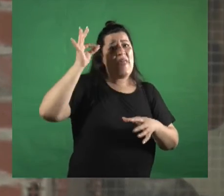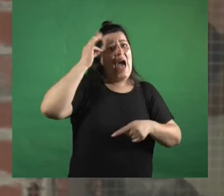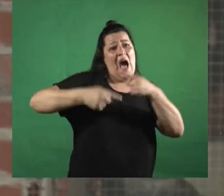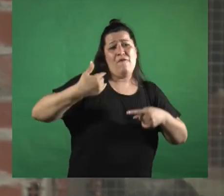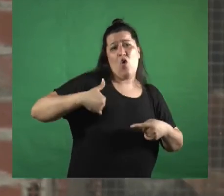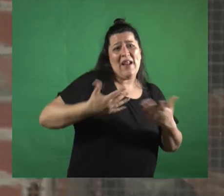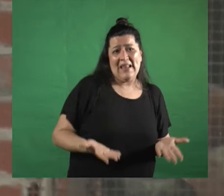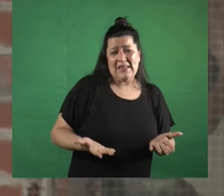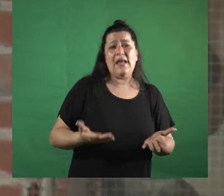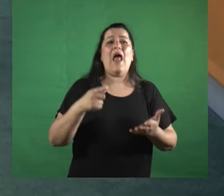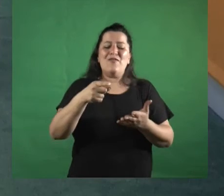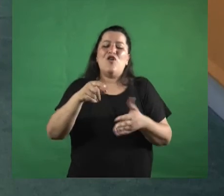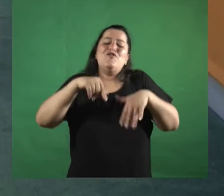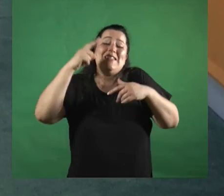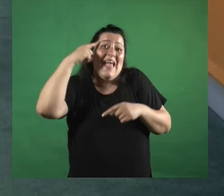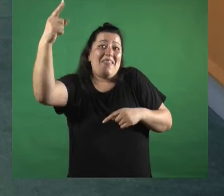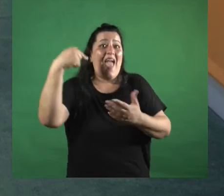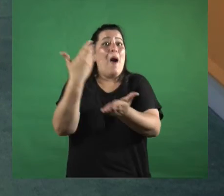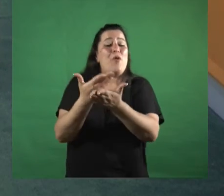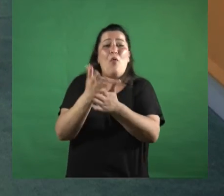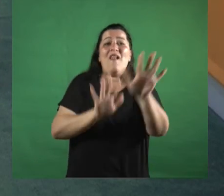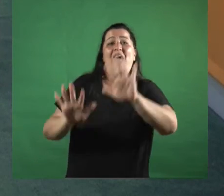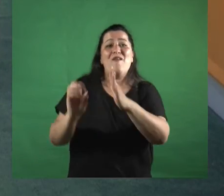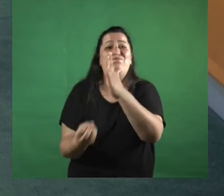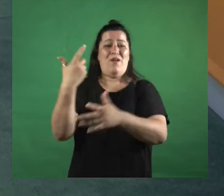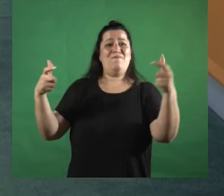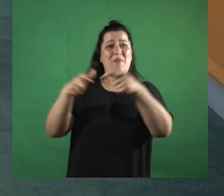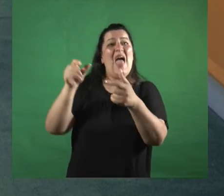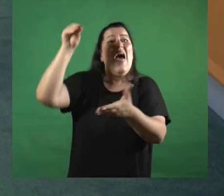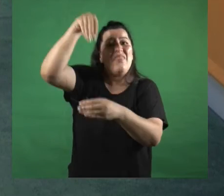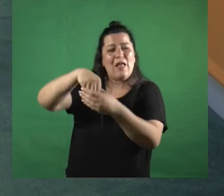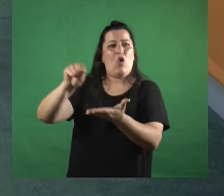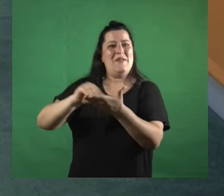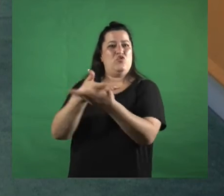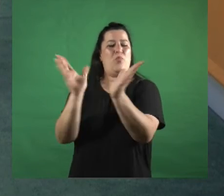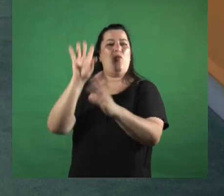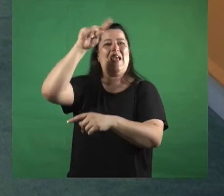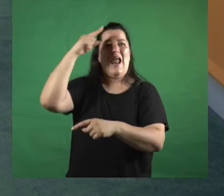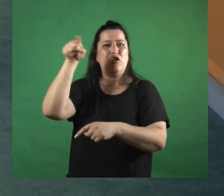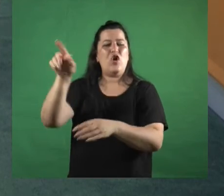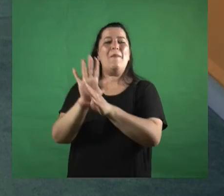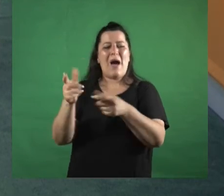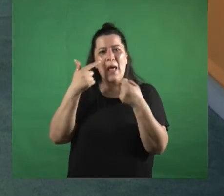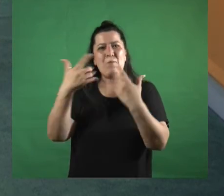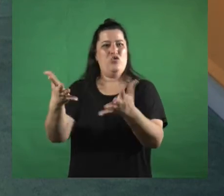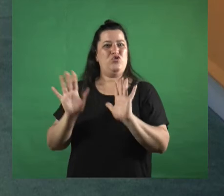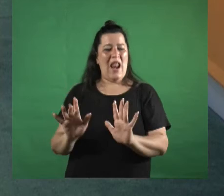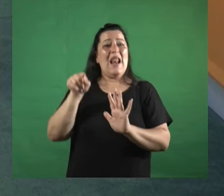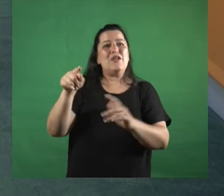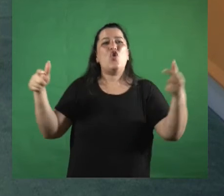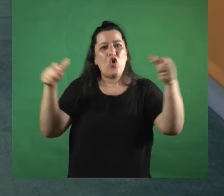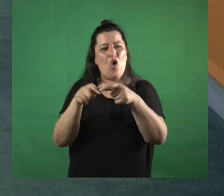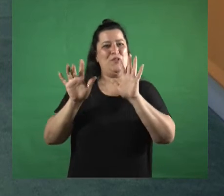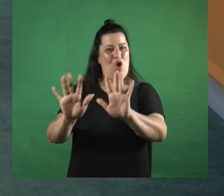fue armar este espacio dentro de la administración pública nacional donde se atienda específicamente la realidad de la comunidad afro argentina que eso es la comisión